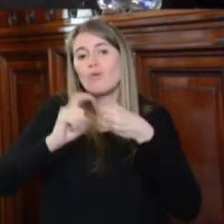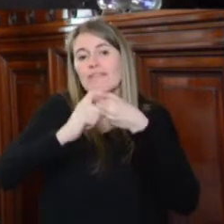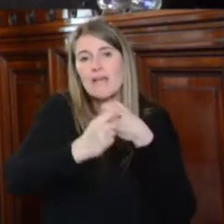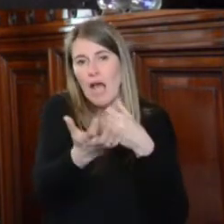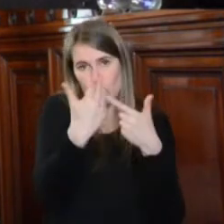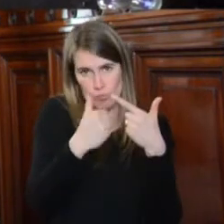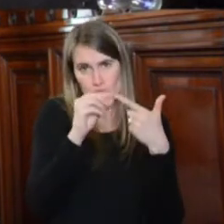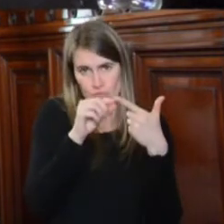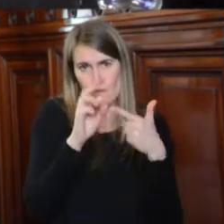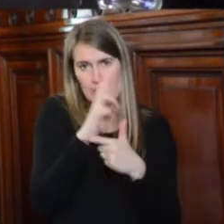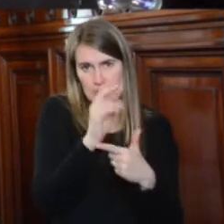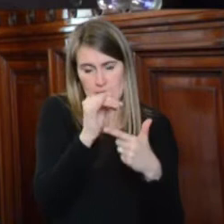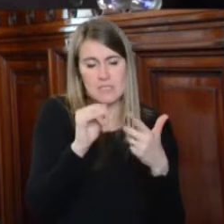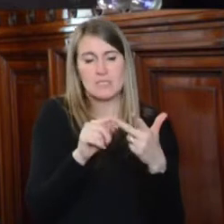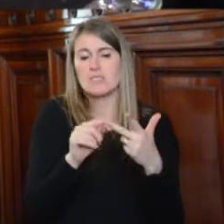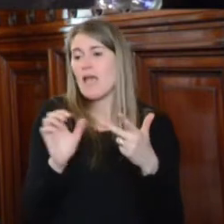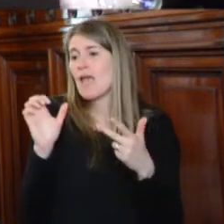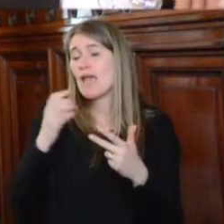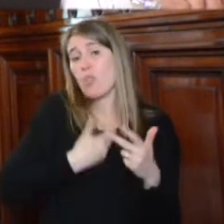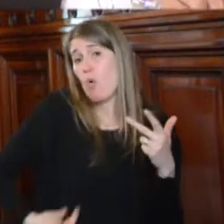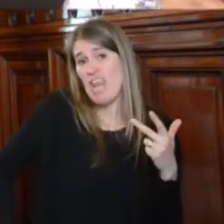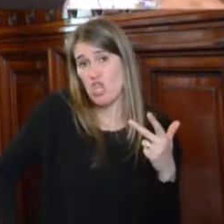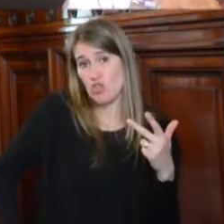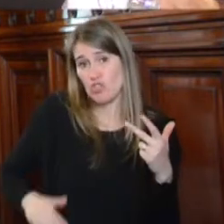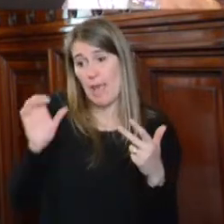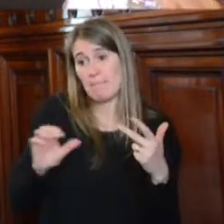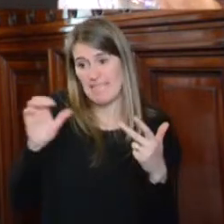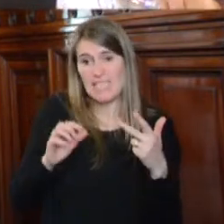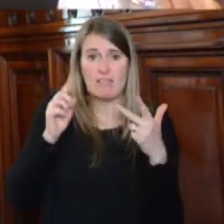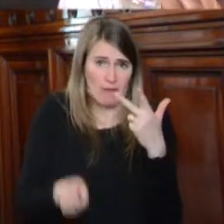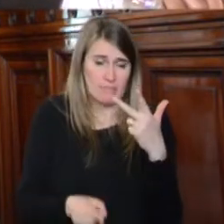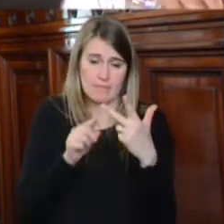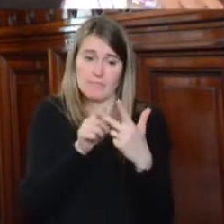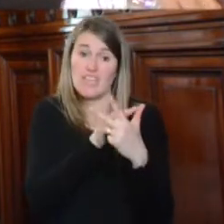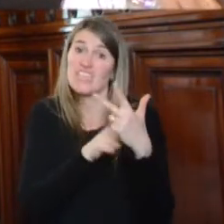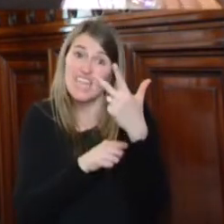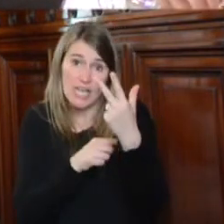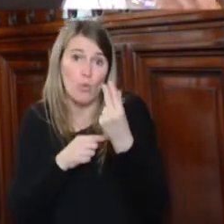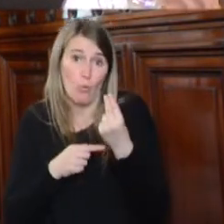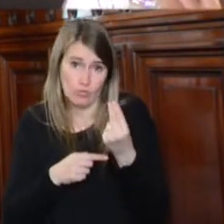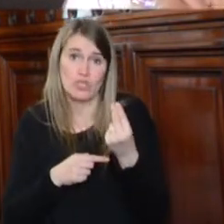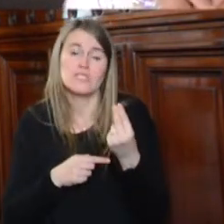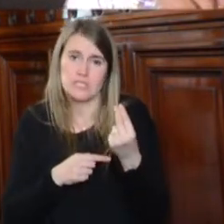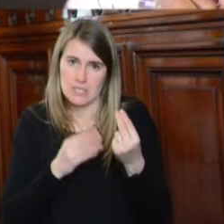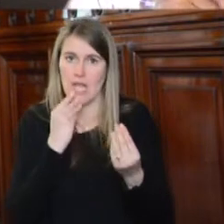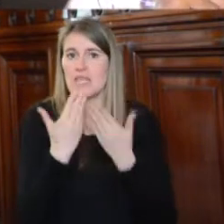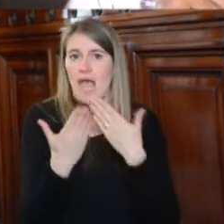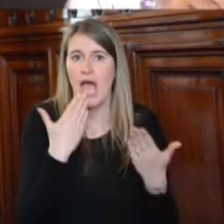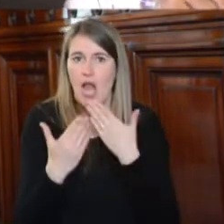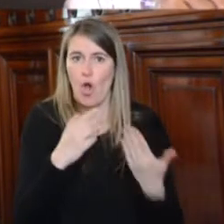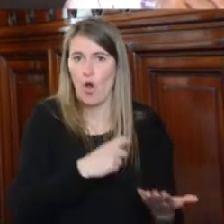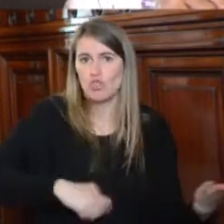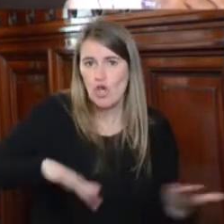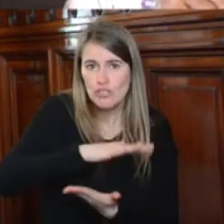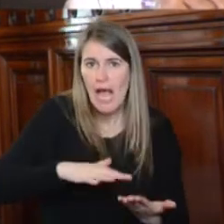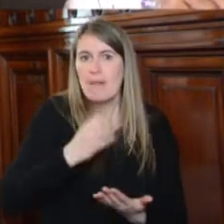y también tienen que estar los empleadores. Es la única manera de conformar el diálogo. El diálogo social que permita la construcción